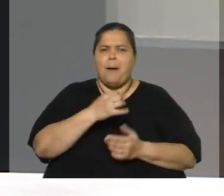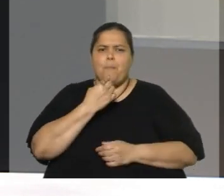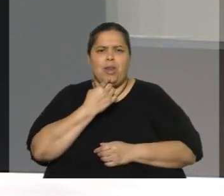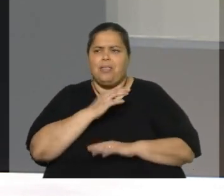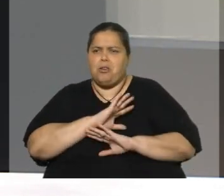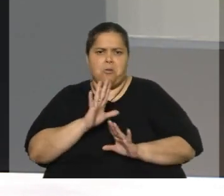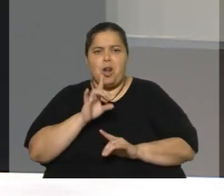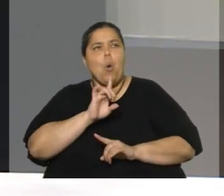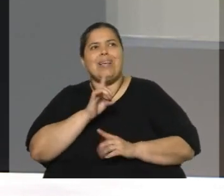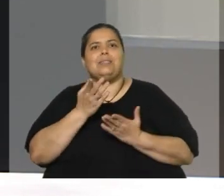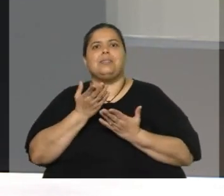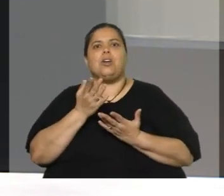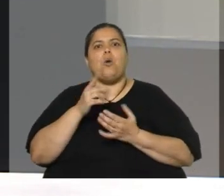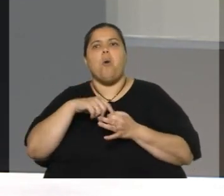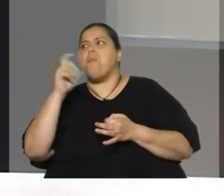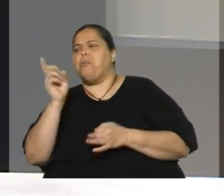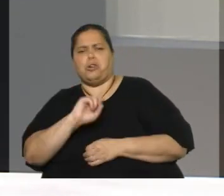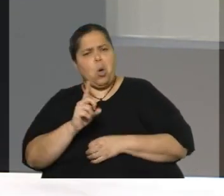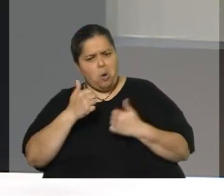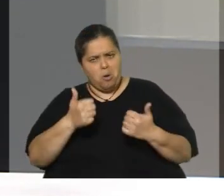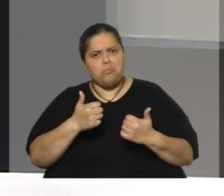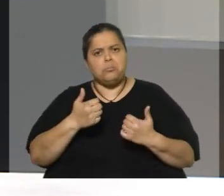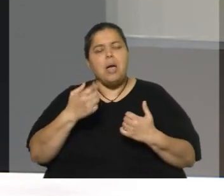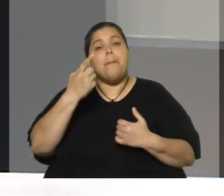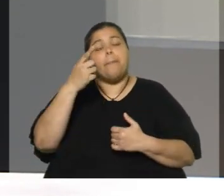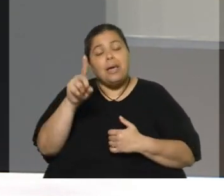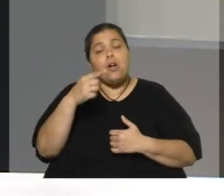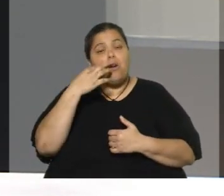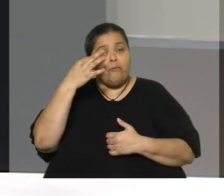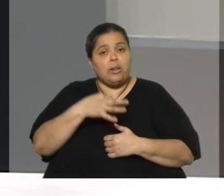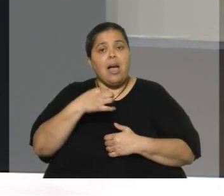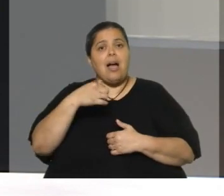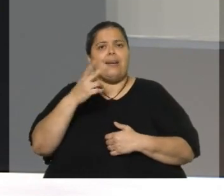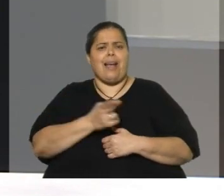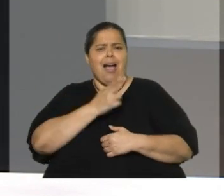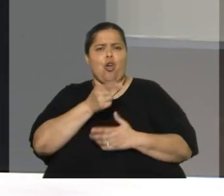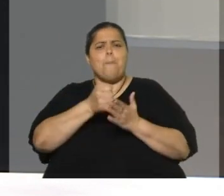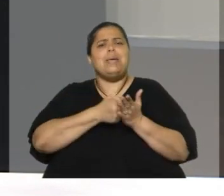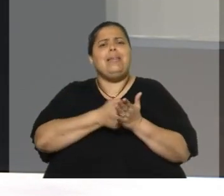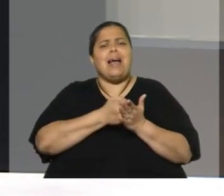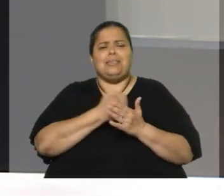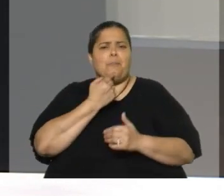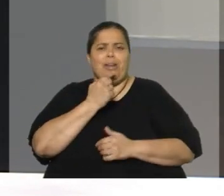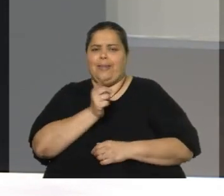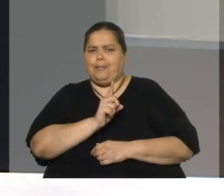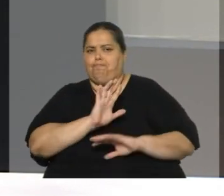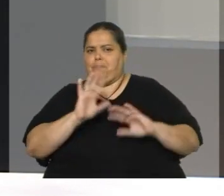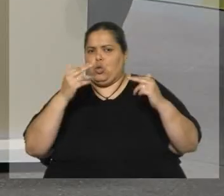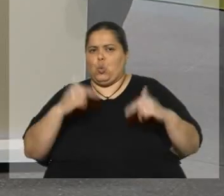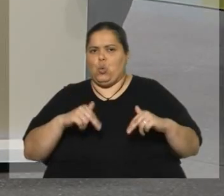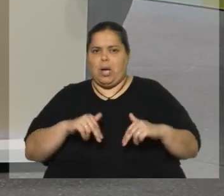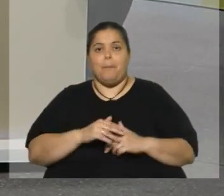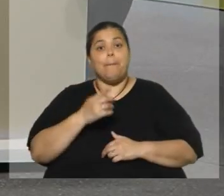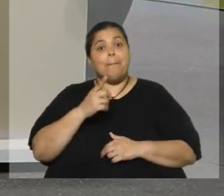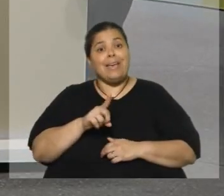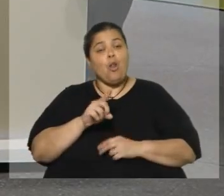no es algo raro para mí. que sí es, obviamente es algo totalmente raro, es la militancia política. Pero no le